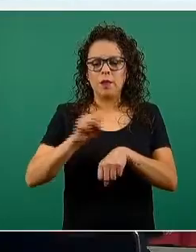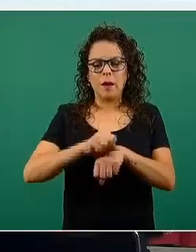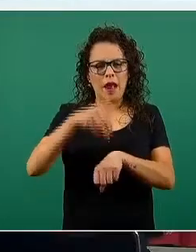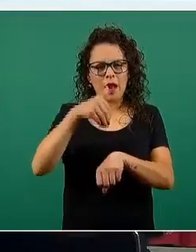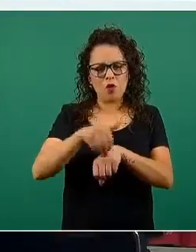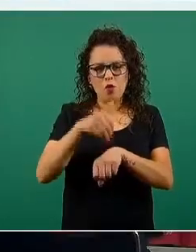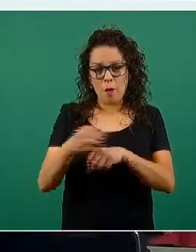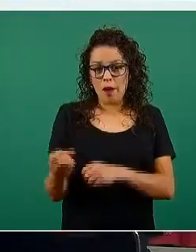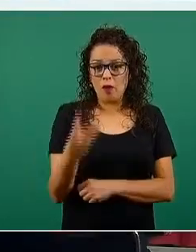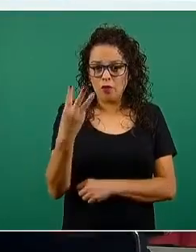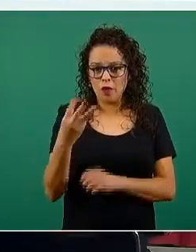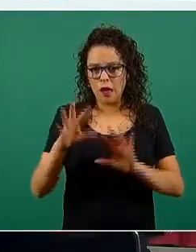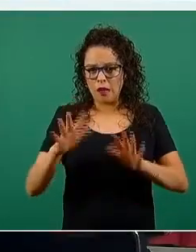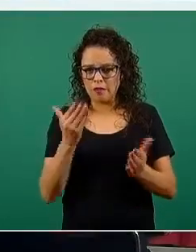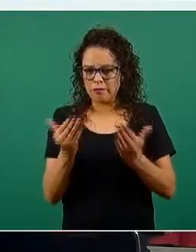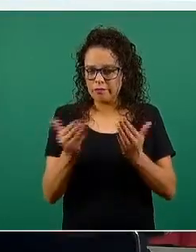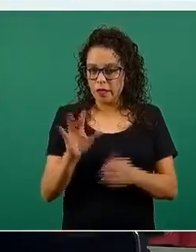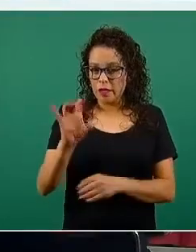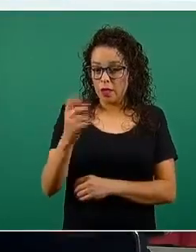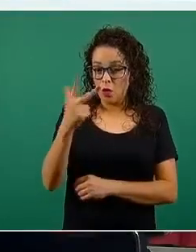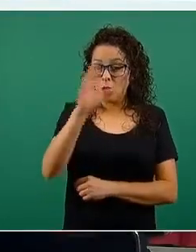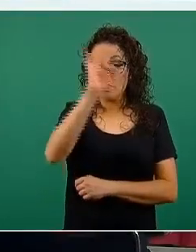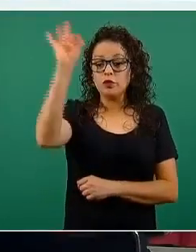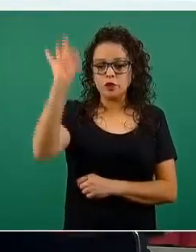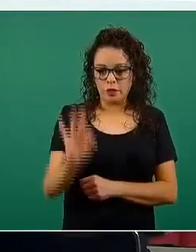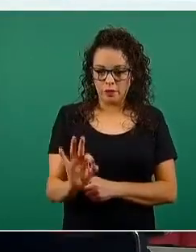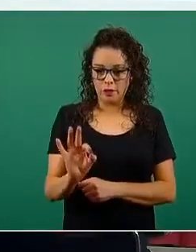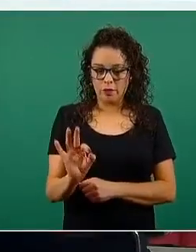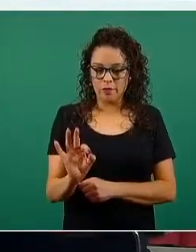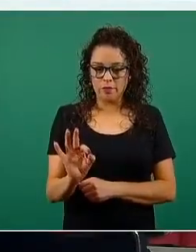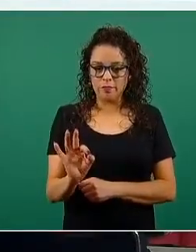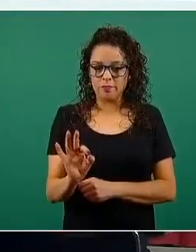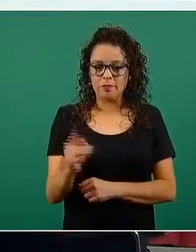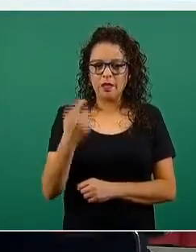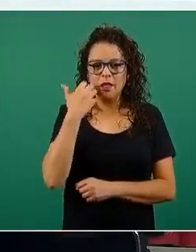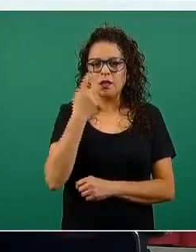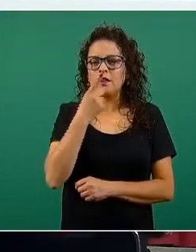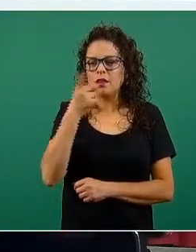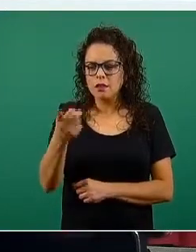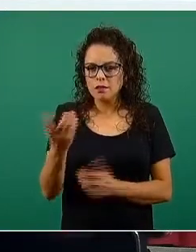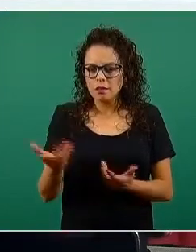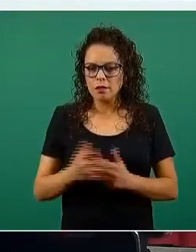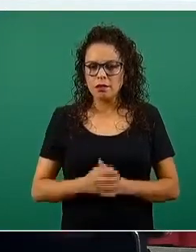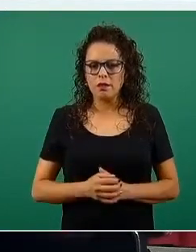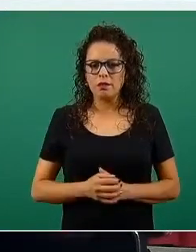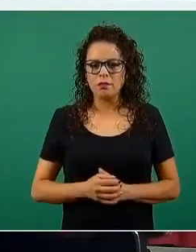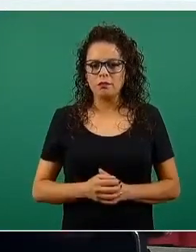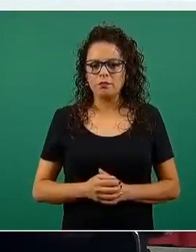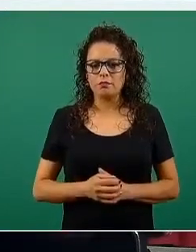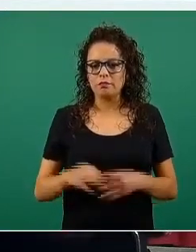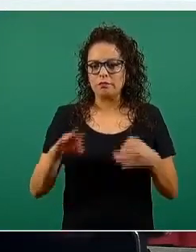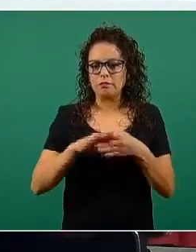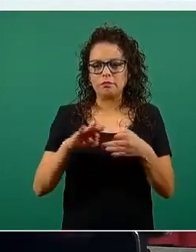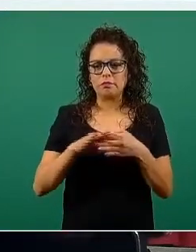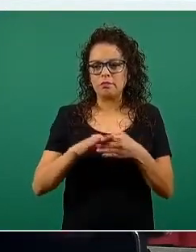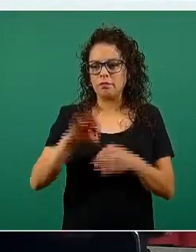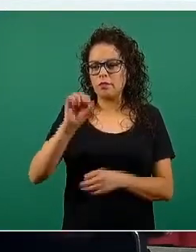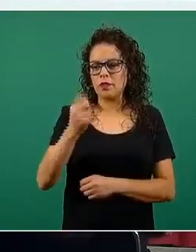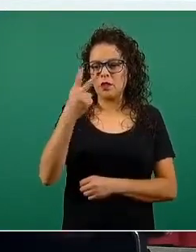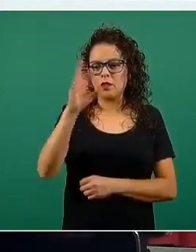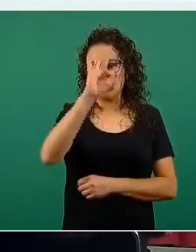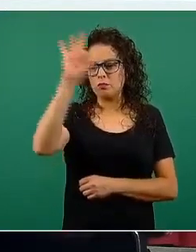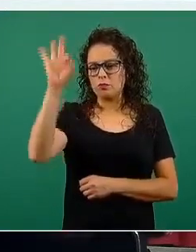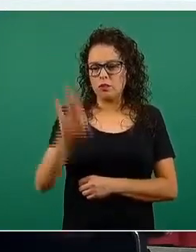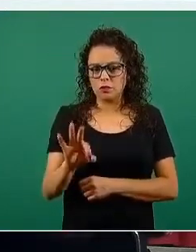esta estimación del 38%, es decir, una proporción de casi 62%